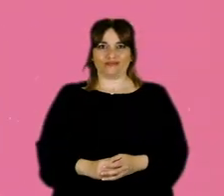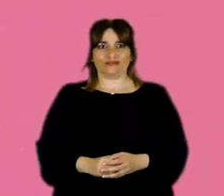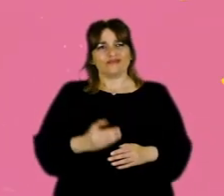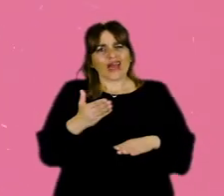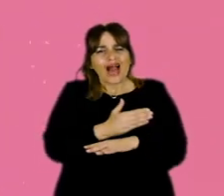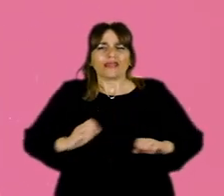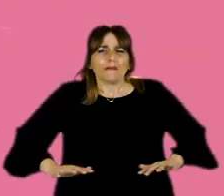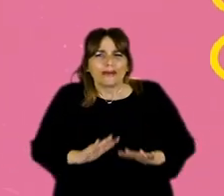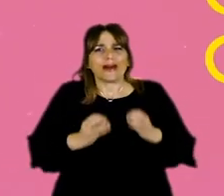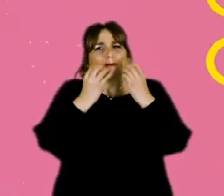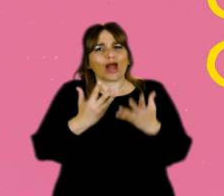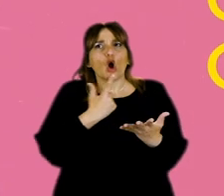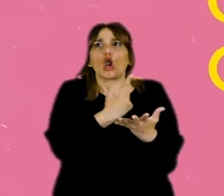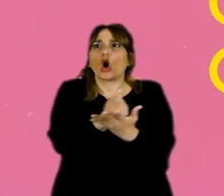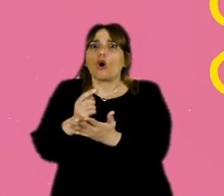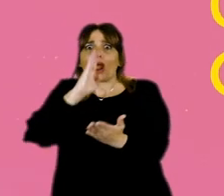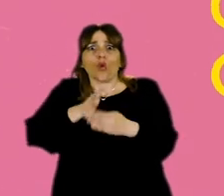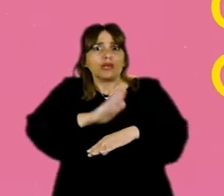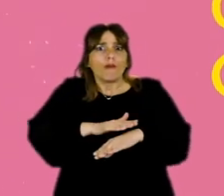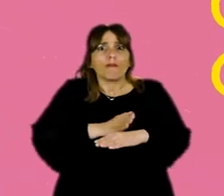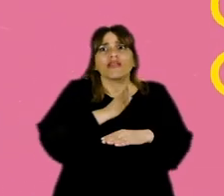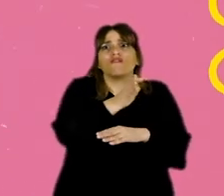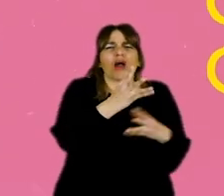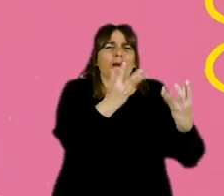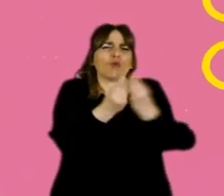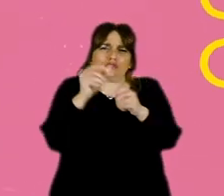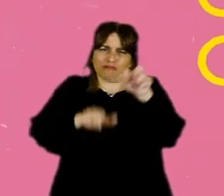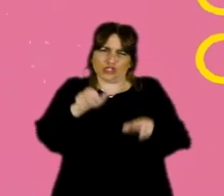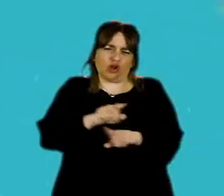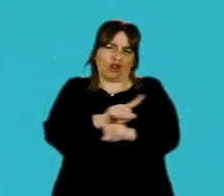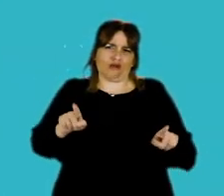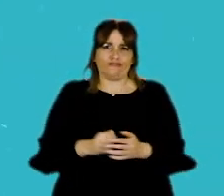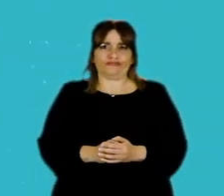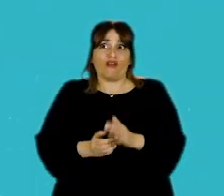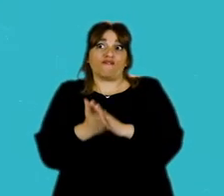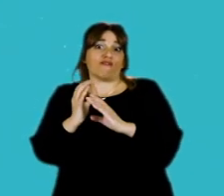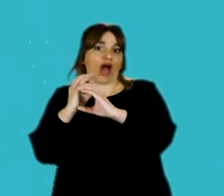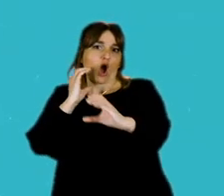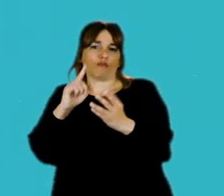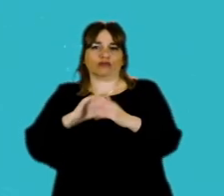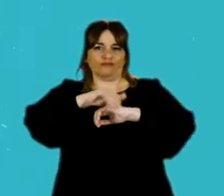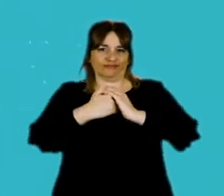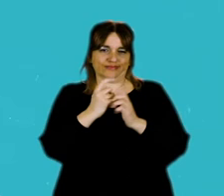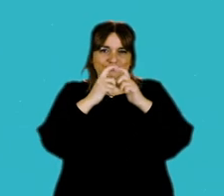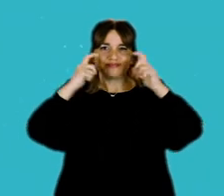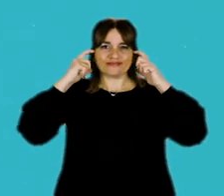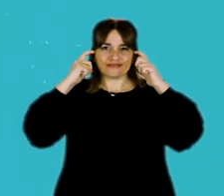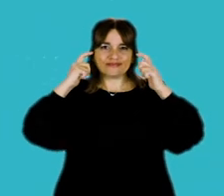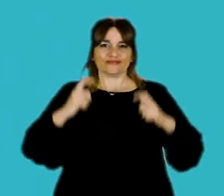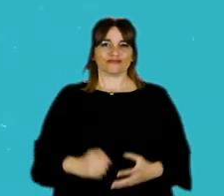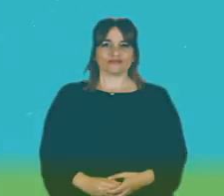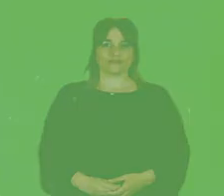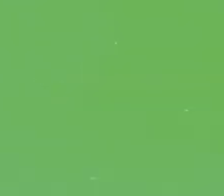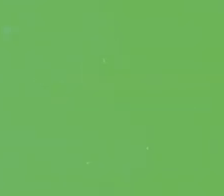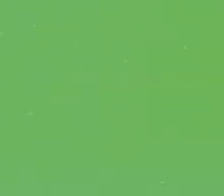Planificar las compras con tiempo para evitar aglomeraciones en comercios. Toma todas las precauciones si tenés que usar el transporte